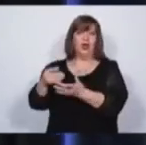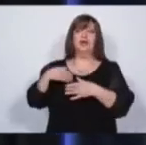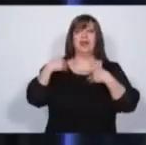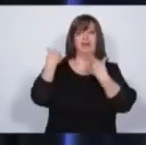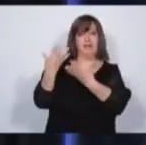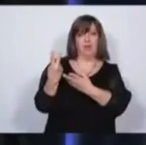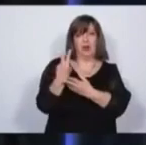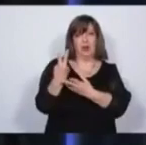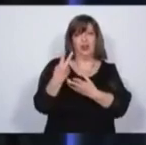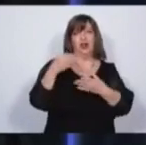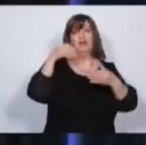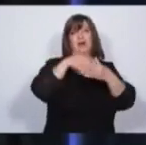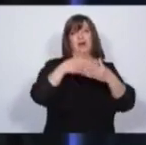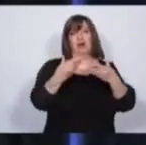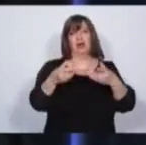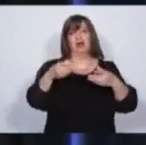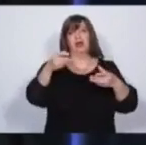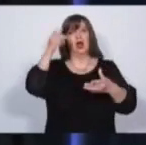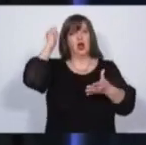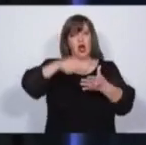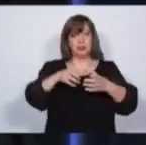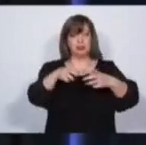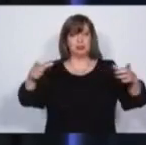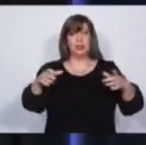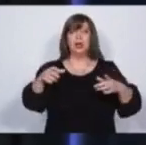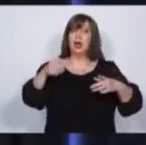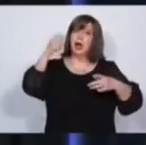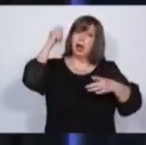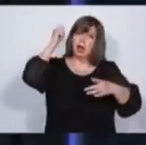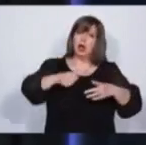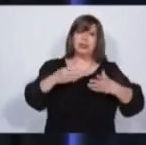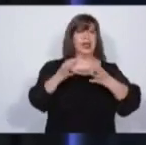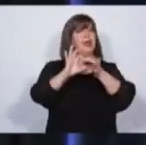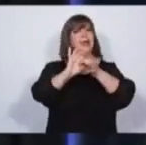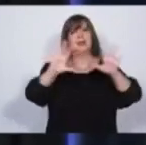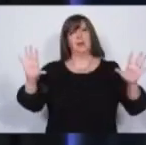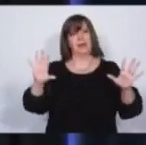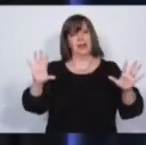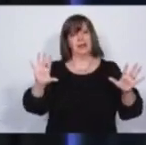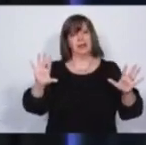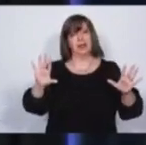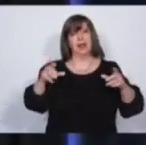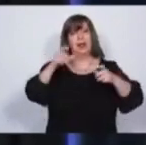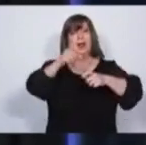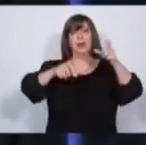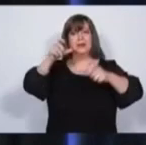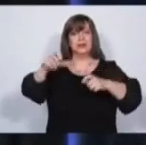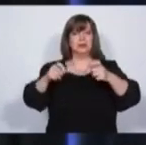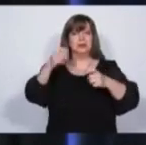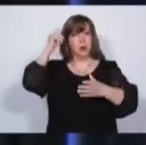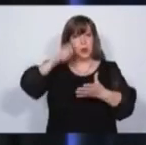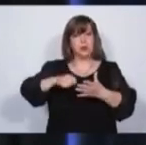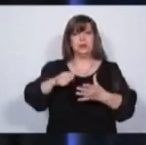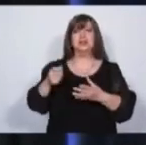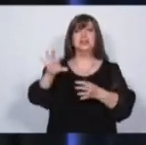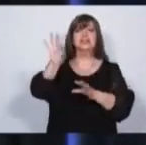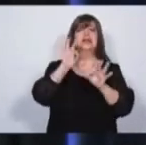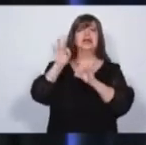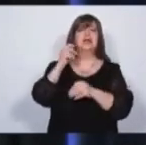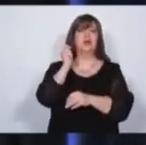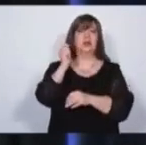votar para poner los miembros de la Corte. La Corte tiene que ser independiente y los miembros de la Corte tienen que ser elegidos por el pueblo.